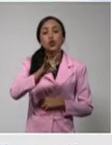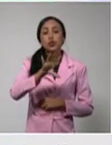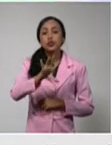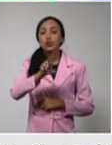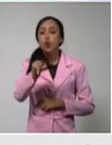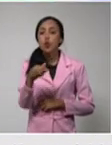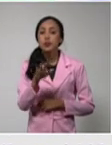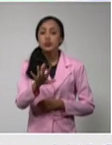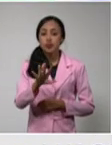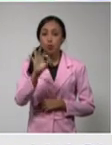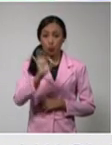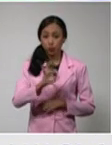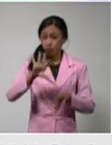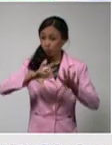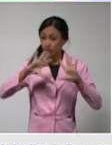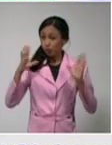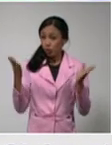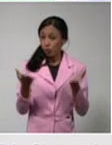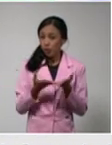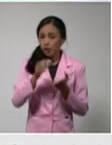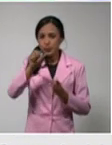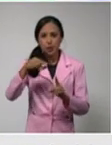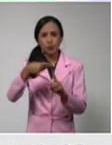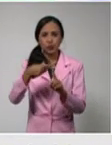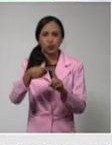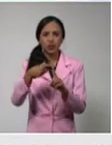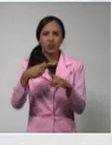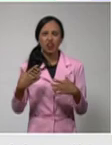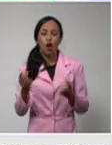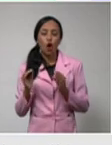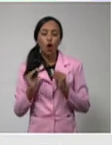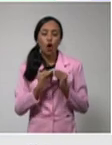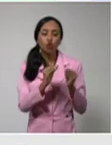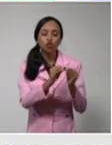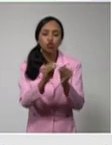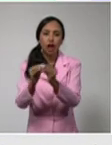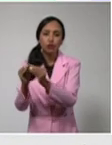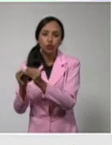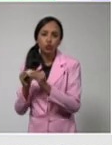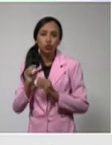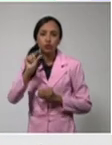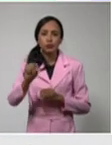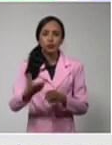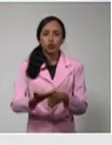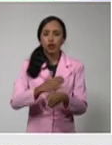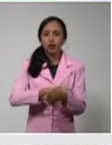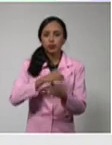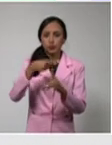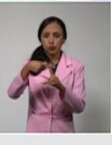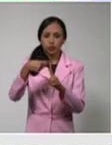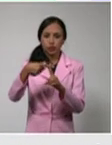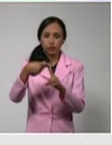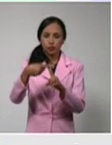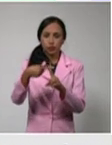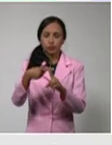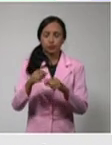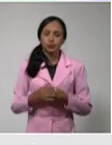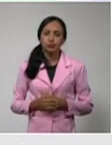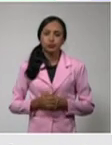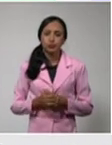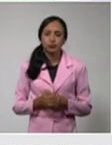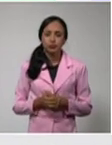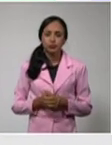diagnosticados ayer, contactos de casos confirmados. Estamos hablando del grupo de riesgo